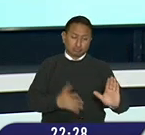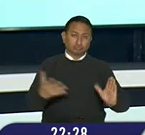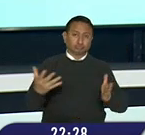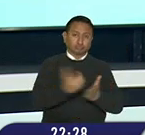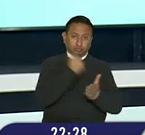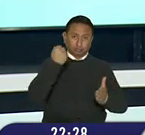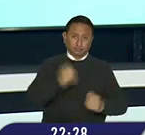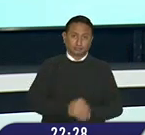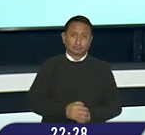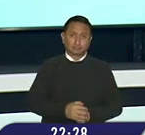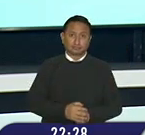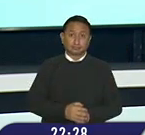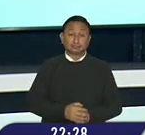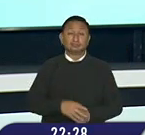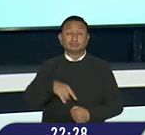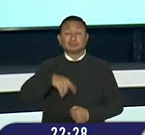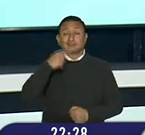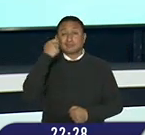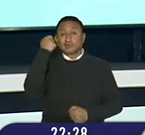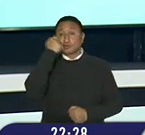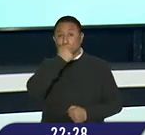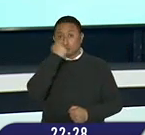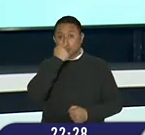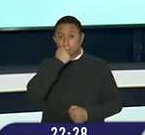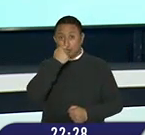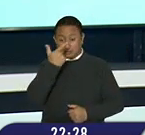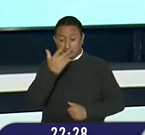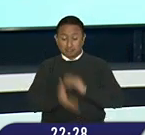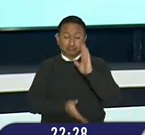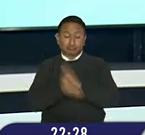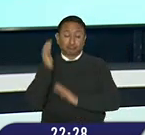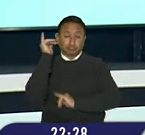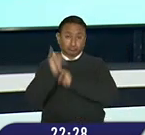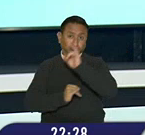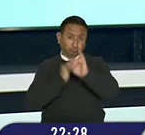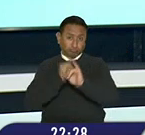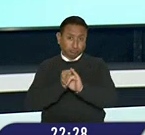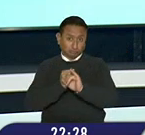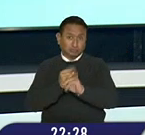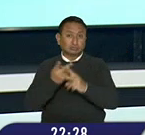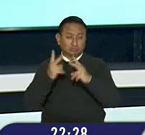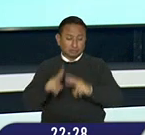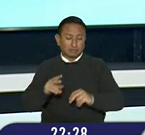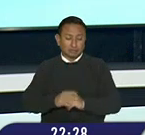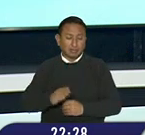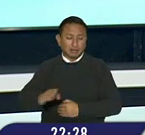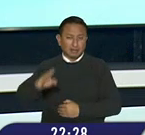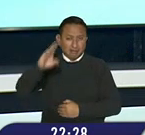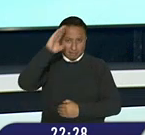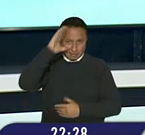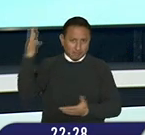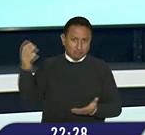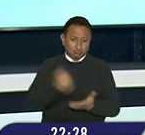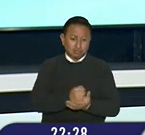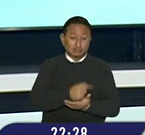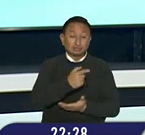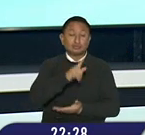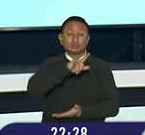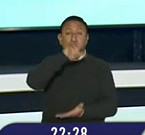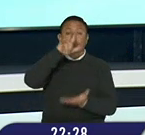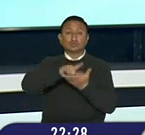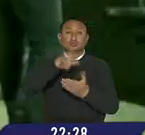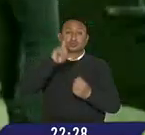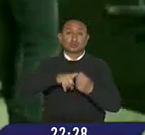además cocaína que pretendía llegar a mercados internacionales fue incautada en el aeropuerto de Quito